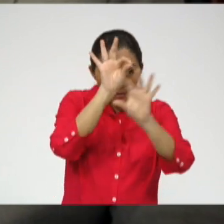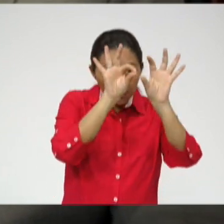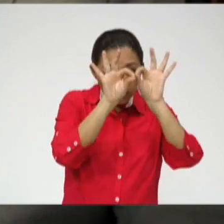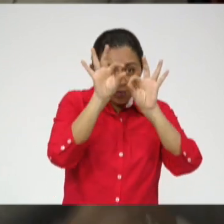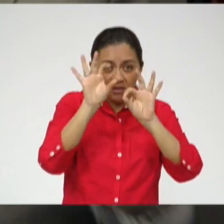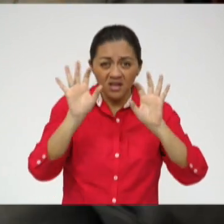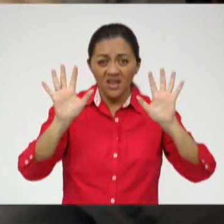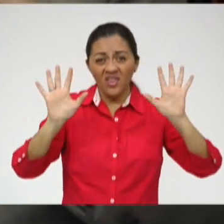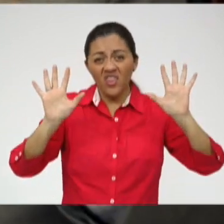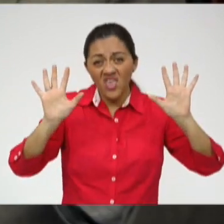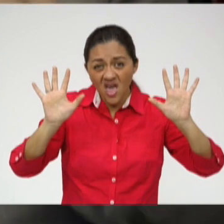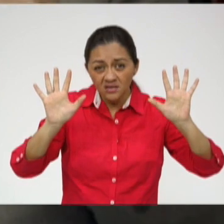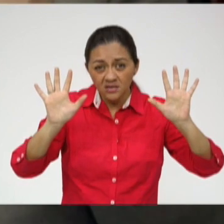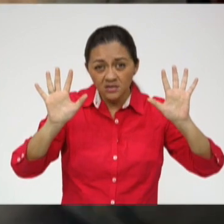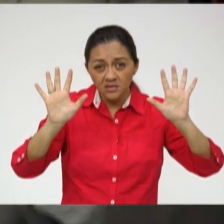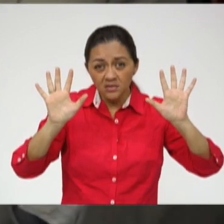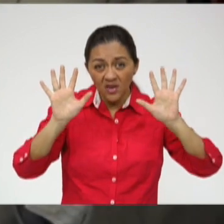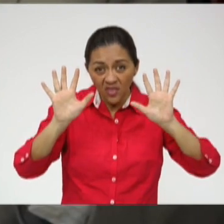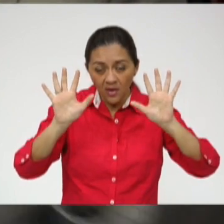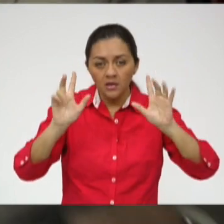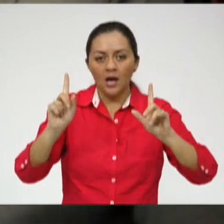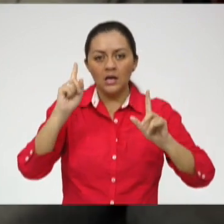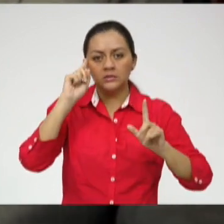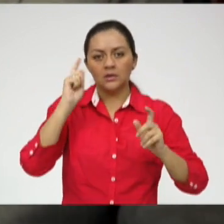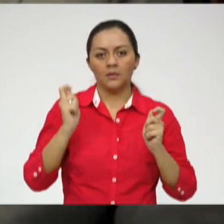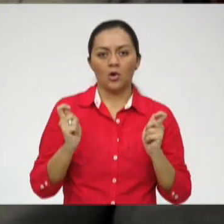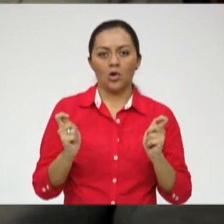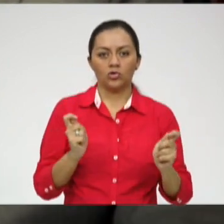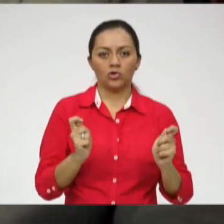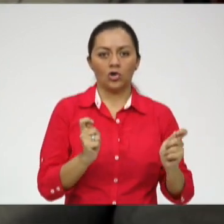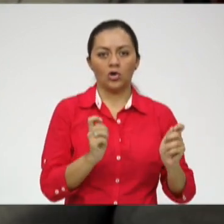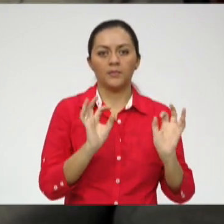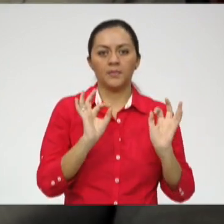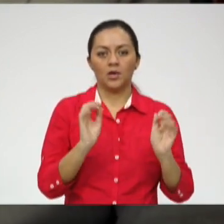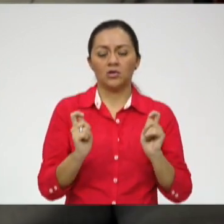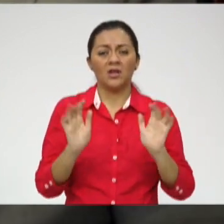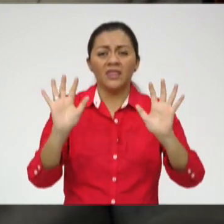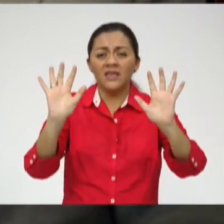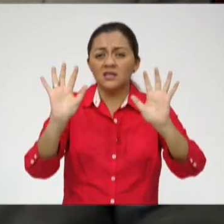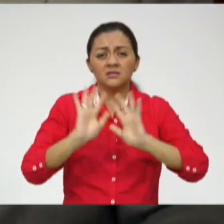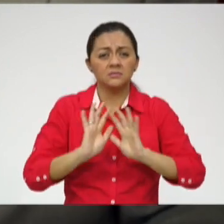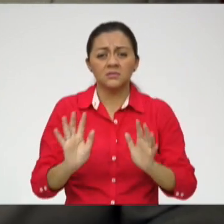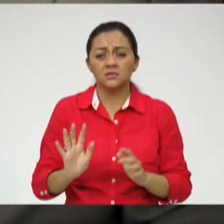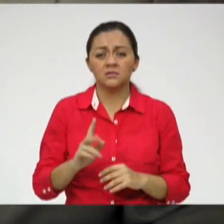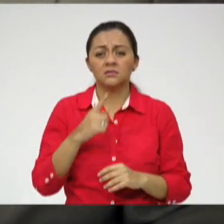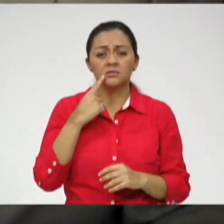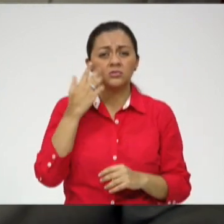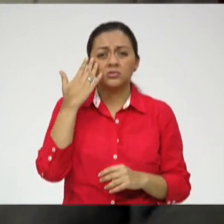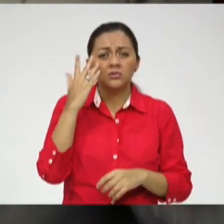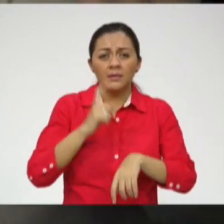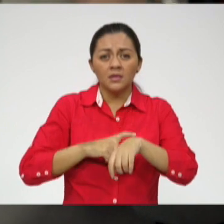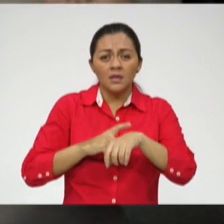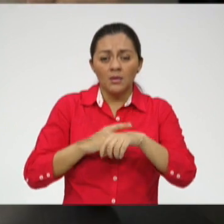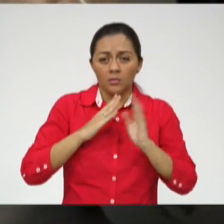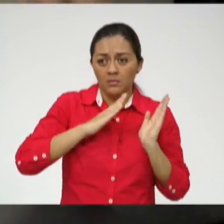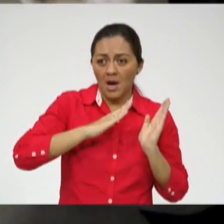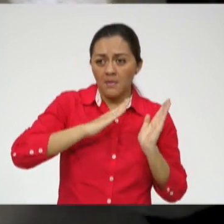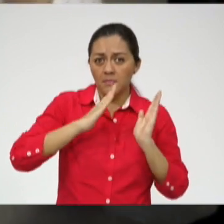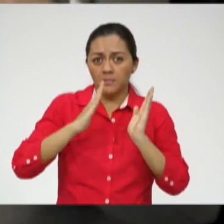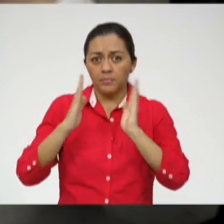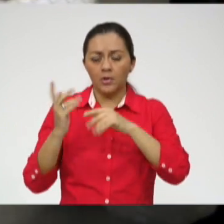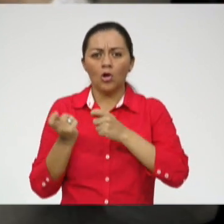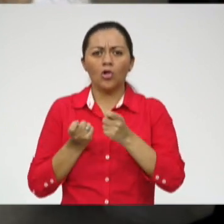que saben valorar y controlar el tiempo. No saben controlar el tiempo. Es más,